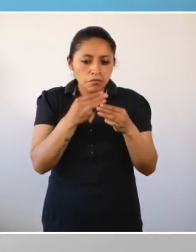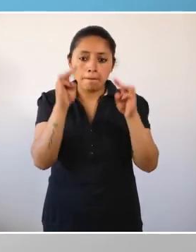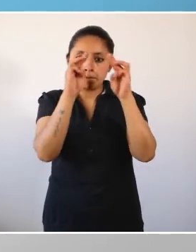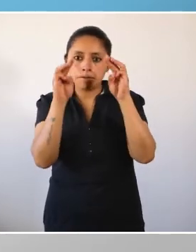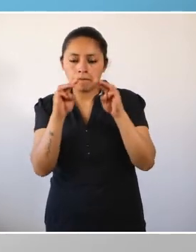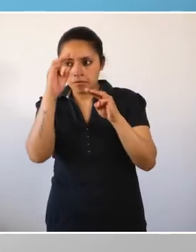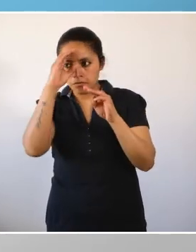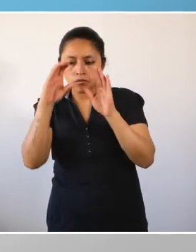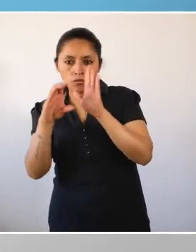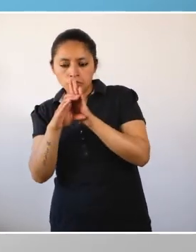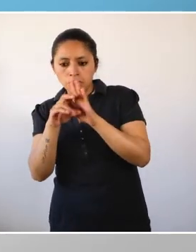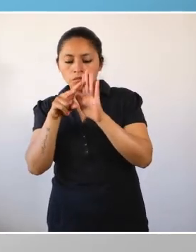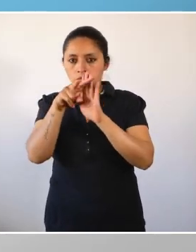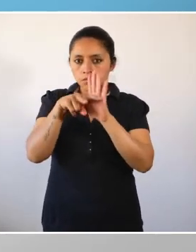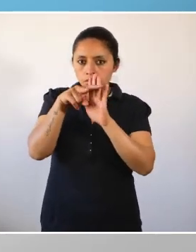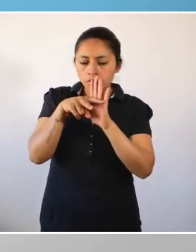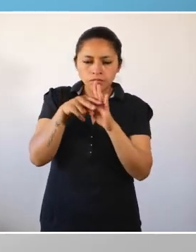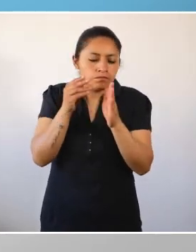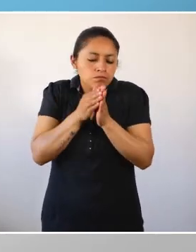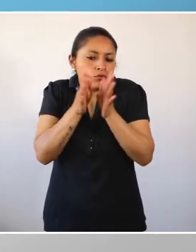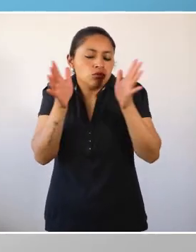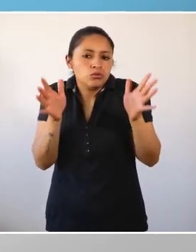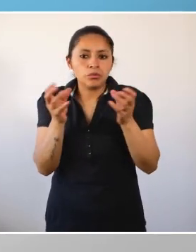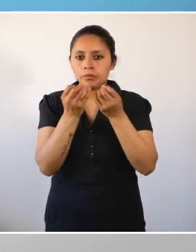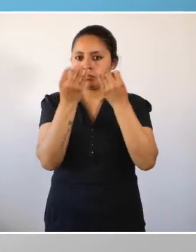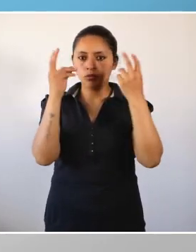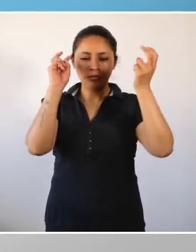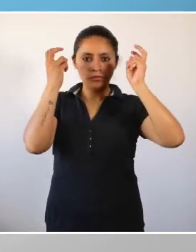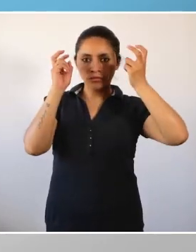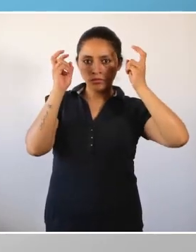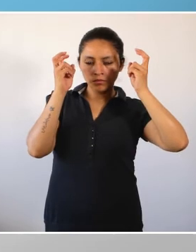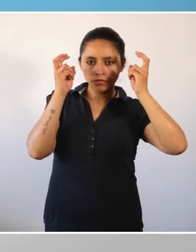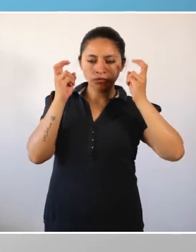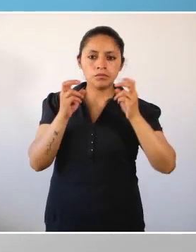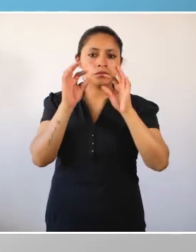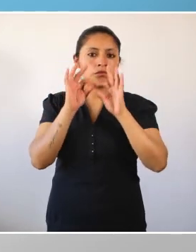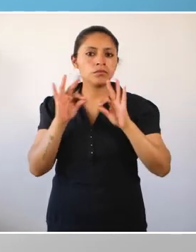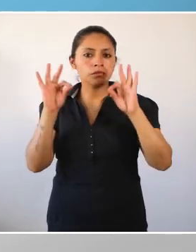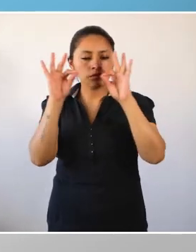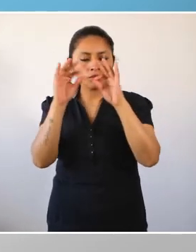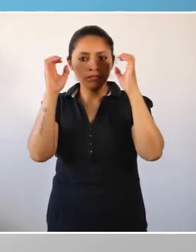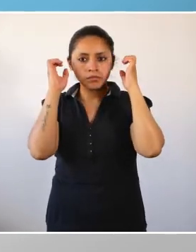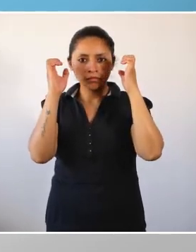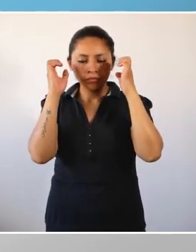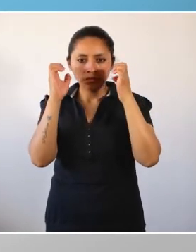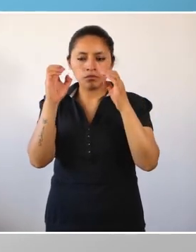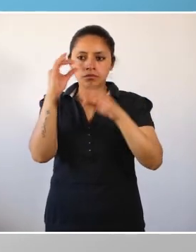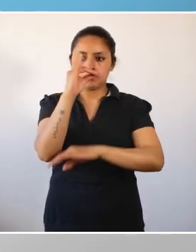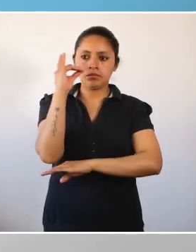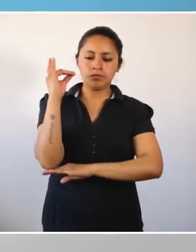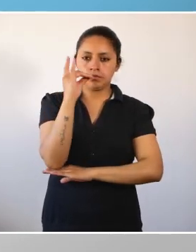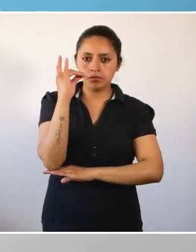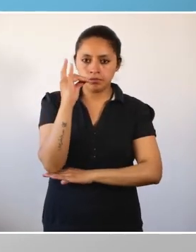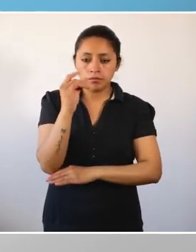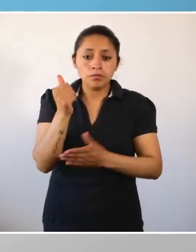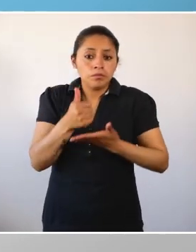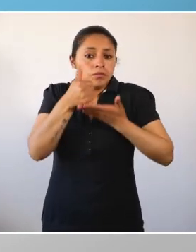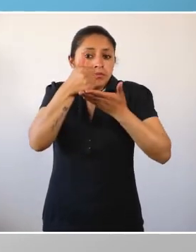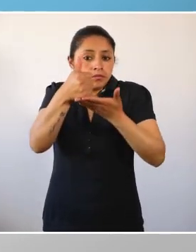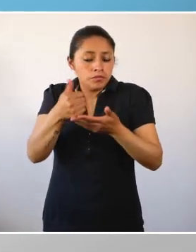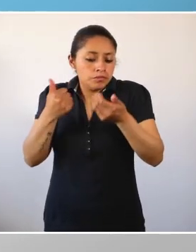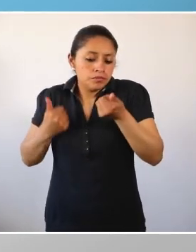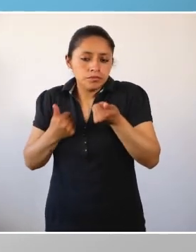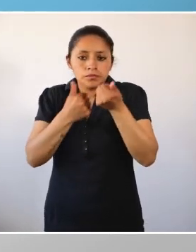Biblioteca Digital Mundial, encontrarán libros, mapas, fotos y películas de una amplia variedad de temas. El portal